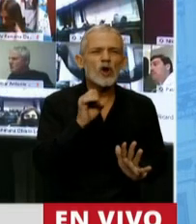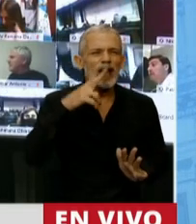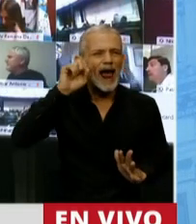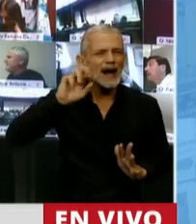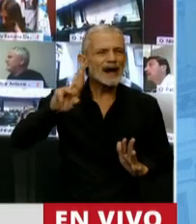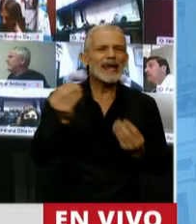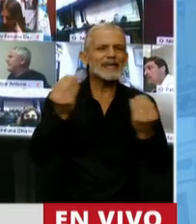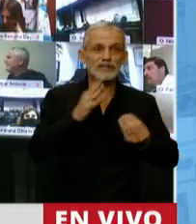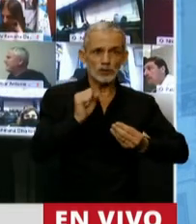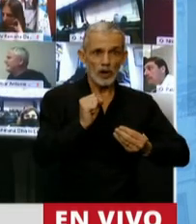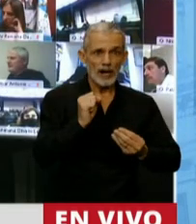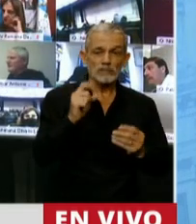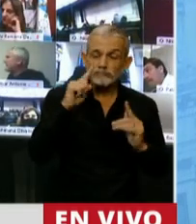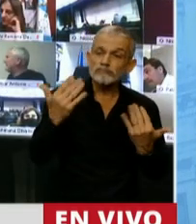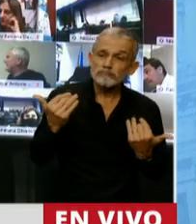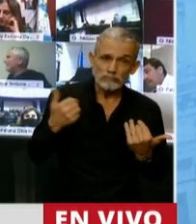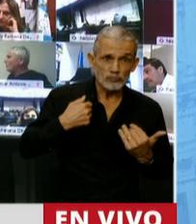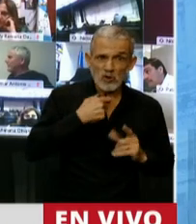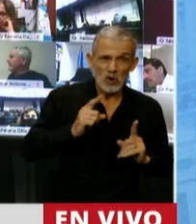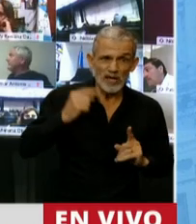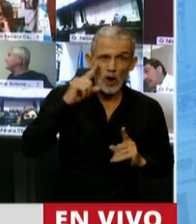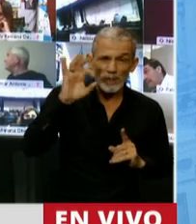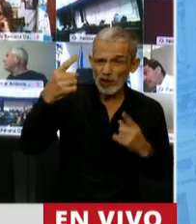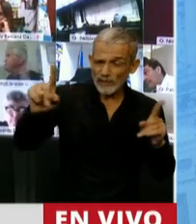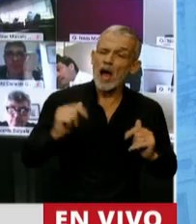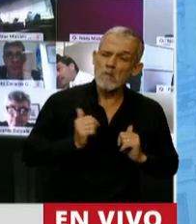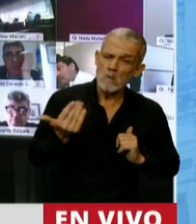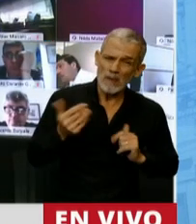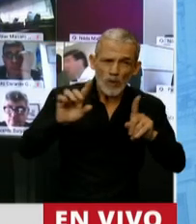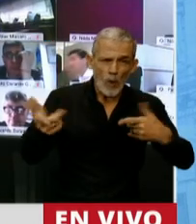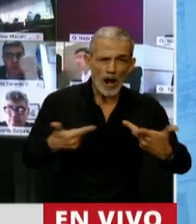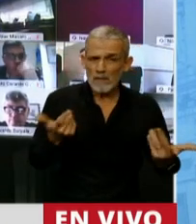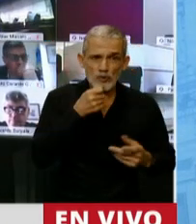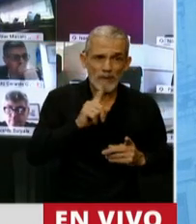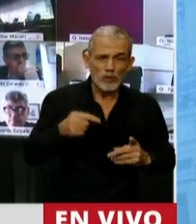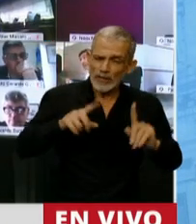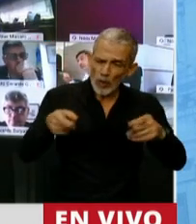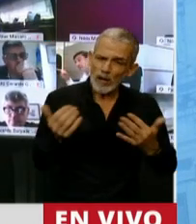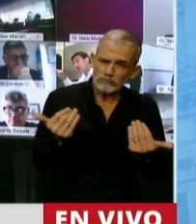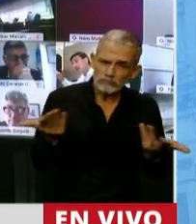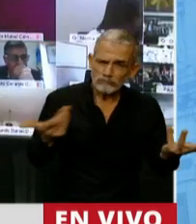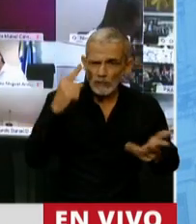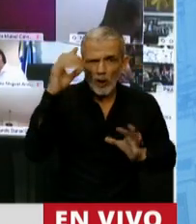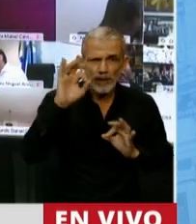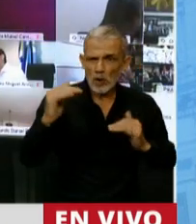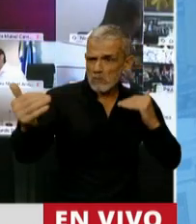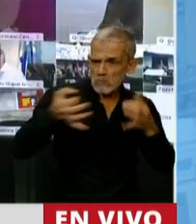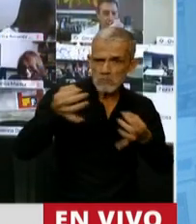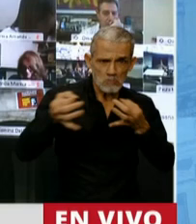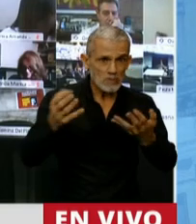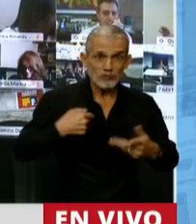tener la capacidad de escuchar las cosas que uno no quiere escuchar o que no les gusta escuchar. Y fue lo que yo no pude hacer